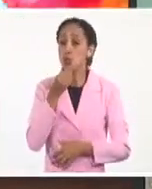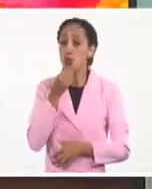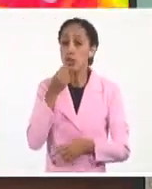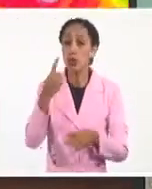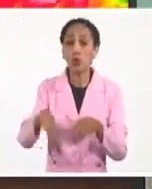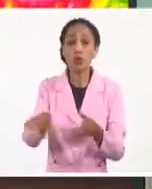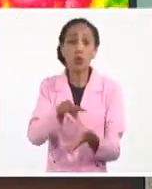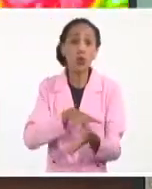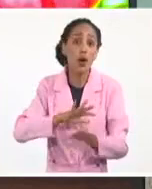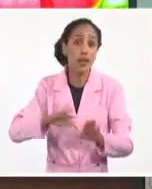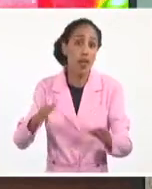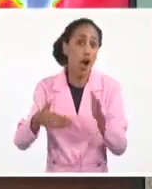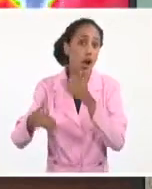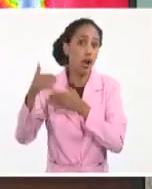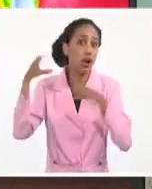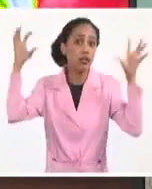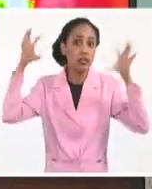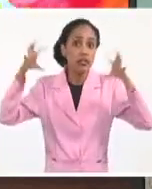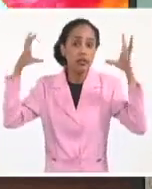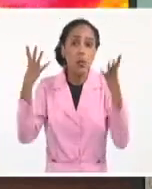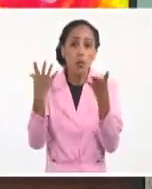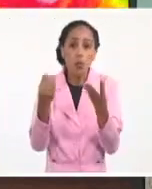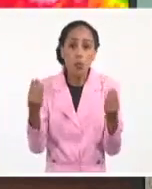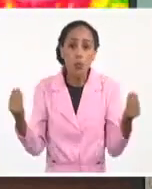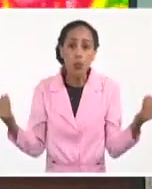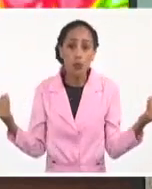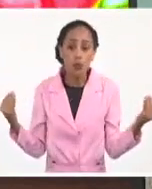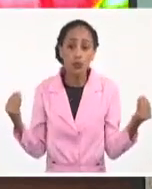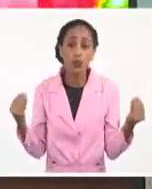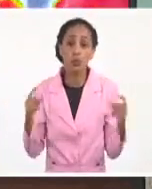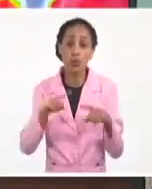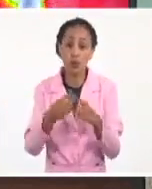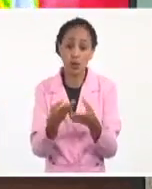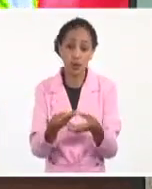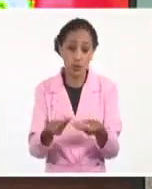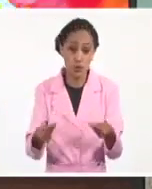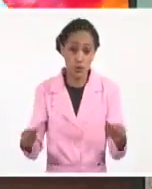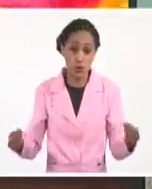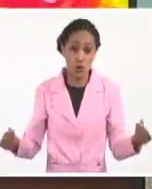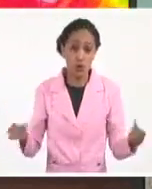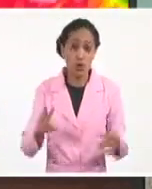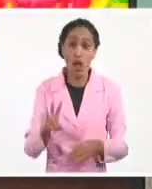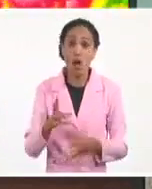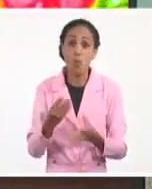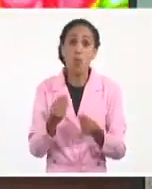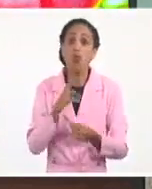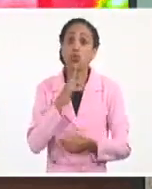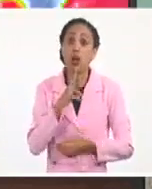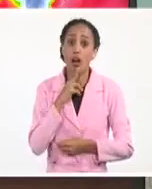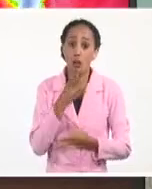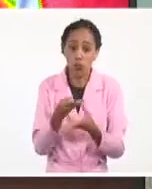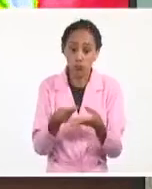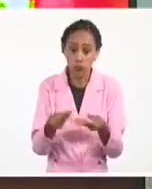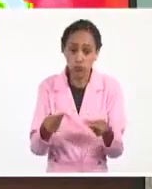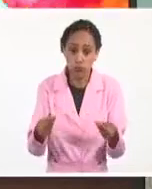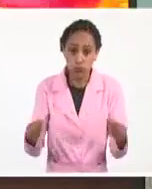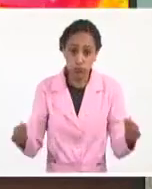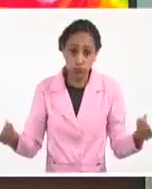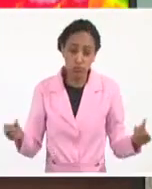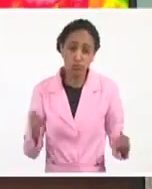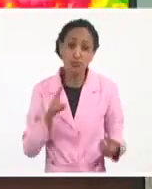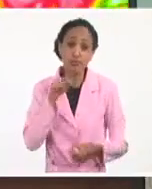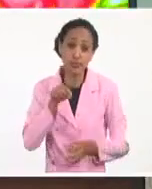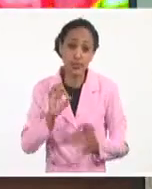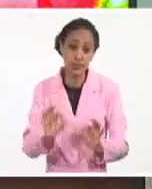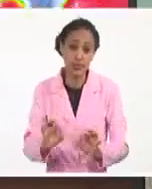haya llovido mucho en los últimos días, porque hay lugares donde el suelo, el terreno está bastante saturado, de las lluvias que hemos tenido en el mes de